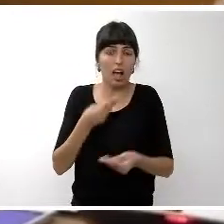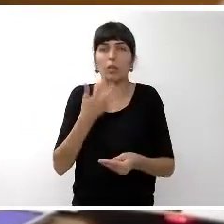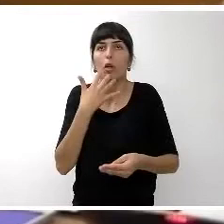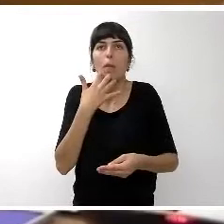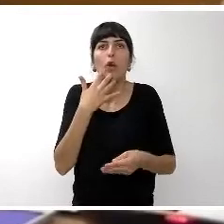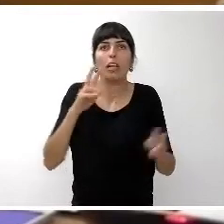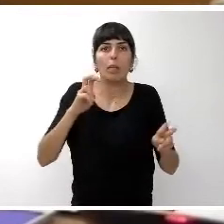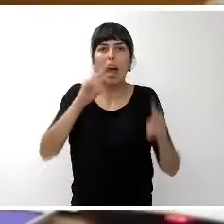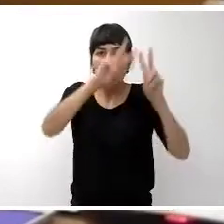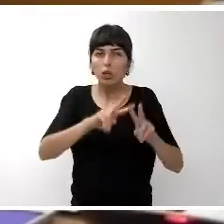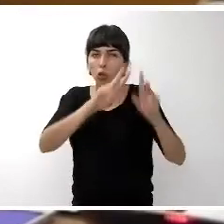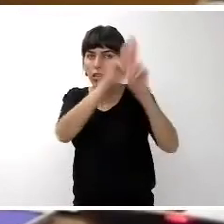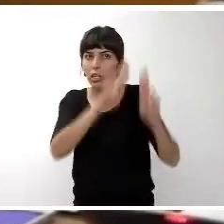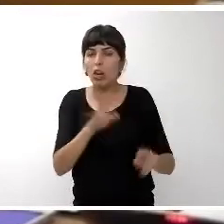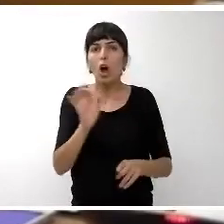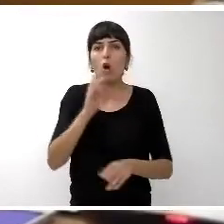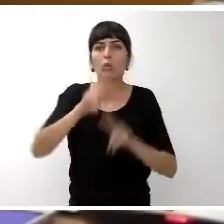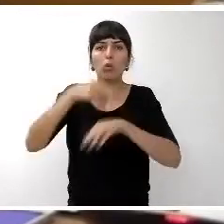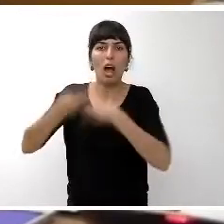Internacional o de los que hace la patronal